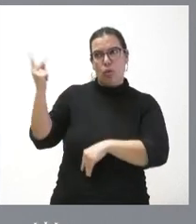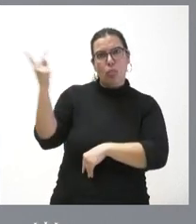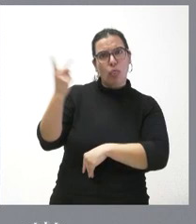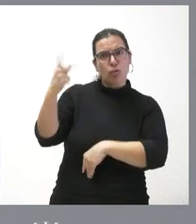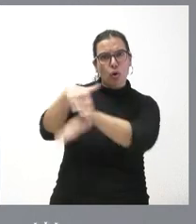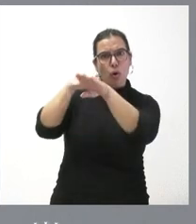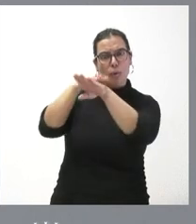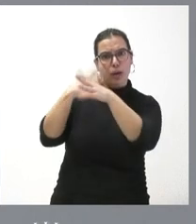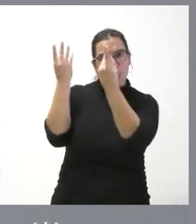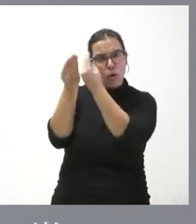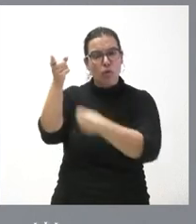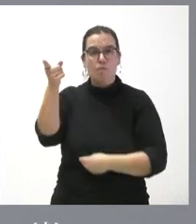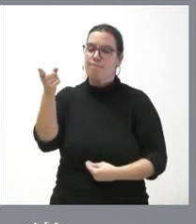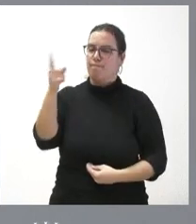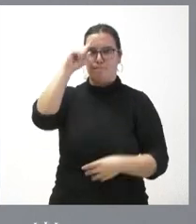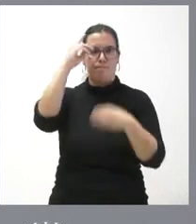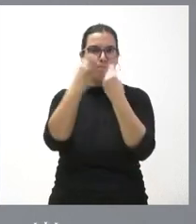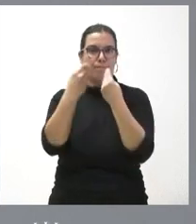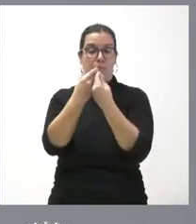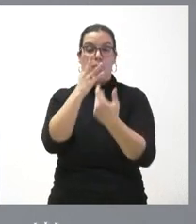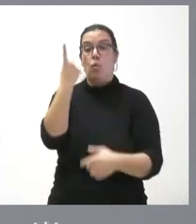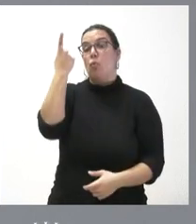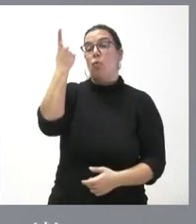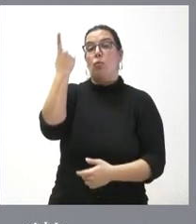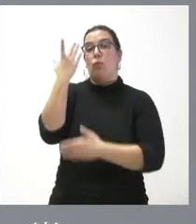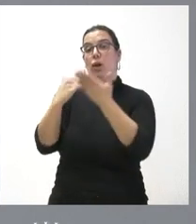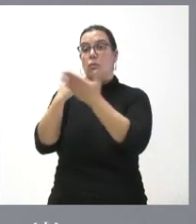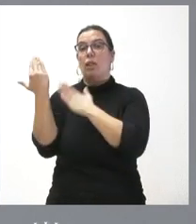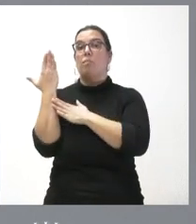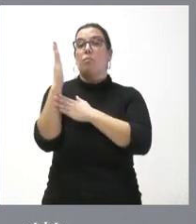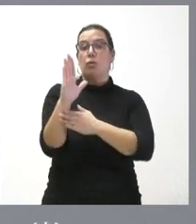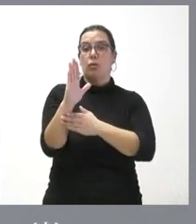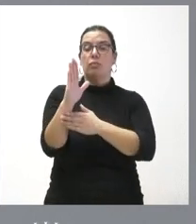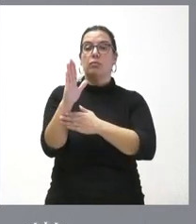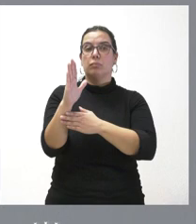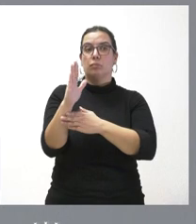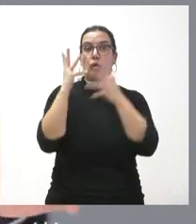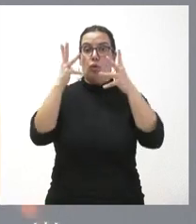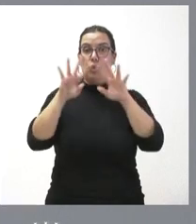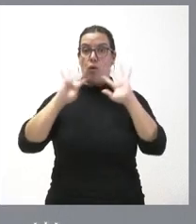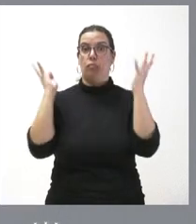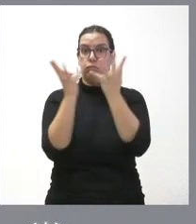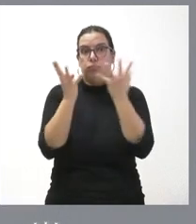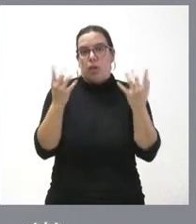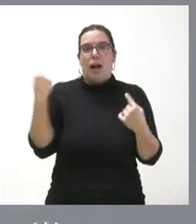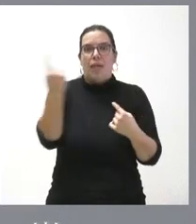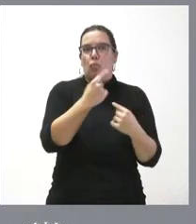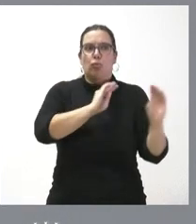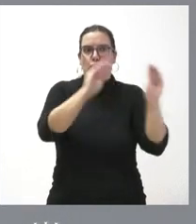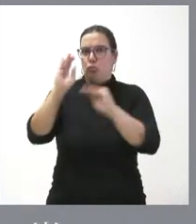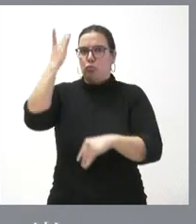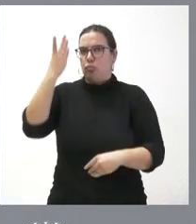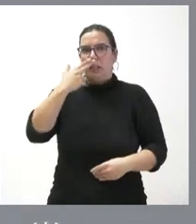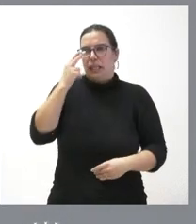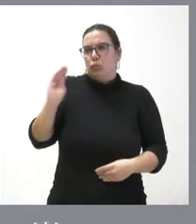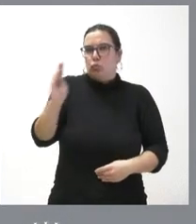la posición de una comunidad autónoma de lo que va a plantear ante el consejo de política fiscal y financiera defendiendo sus intereses donde lógicamente cada uno puede plantear lo